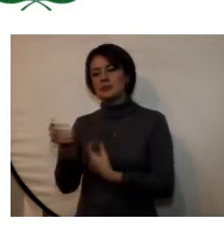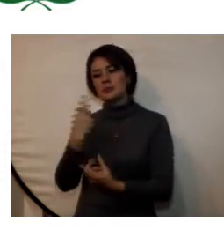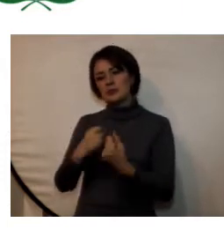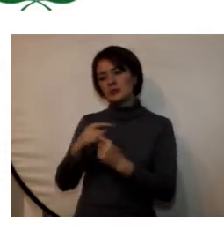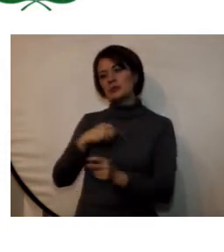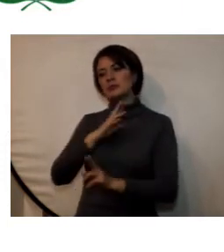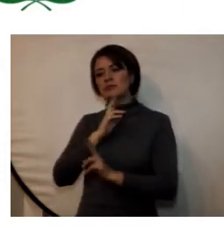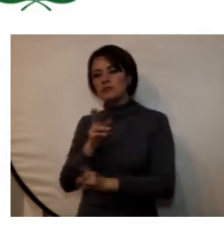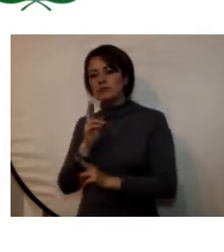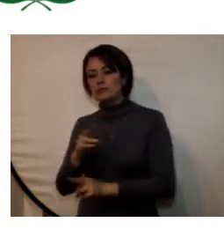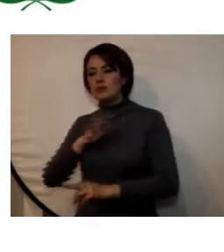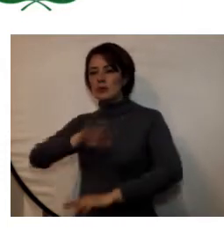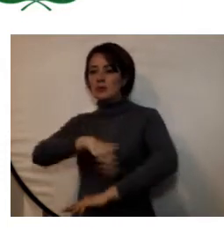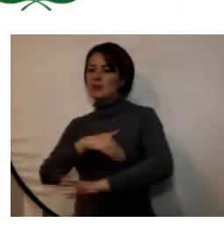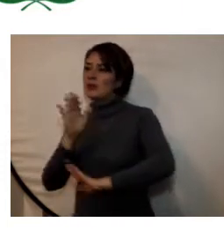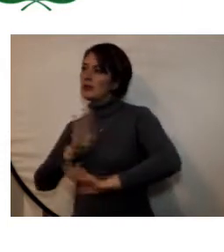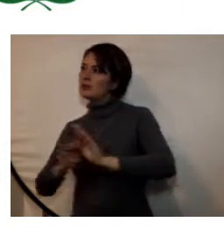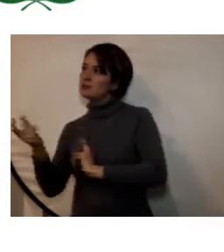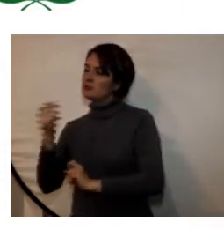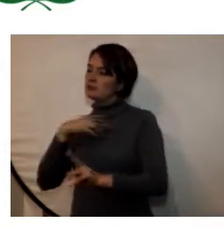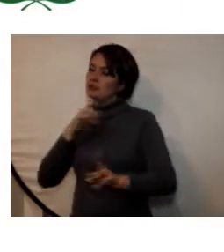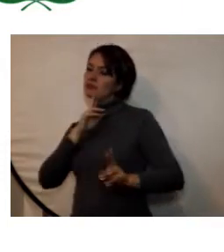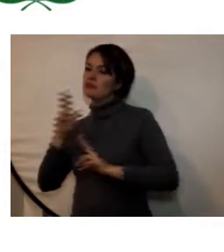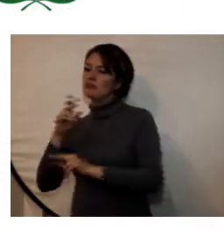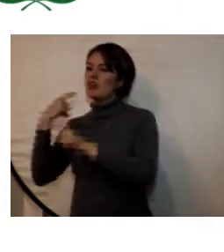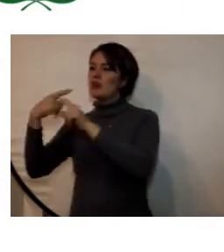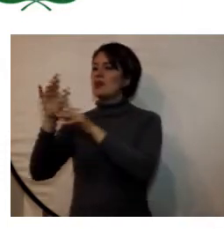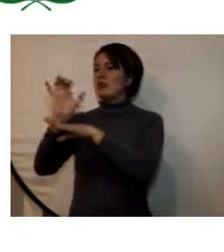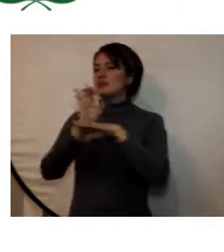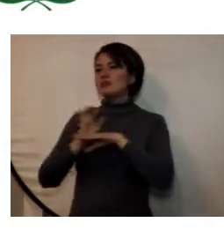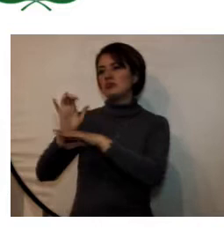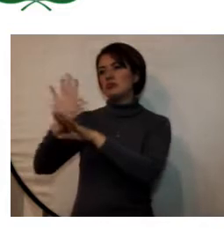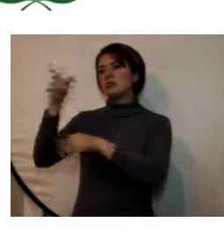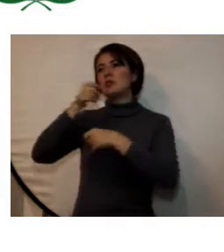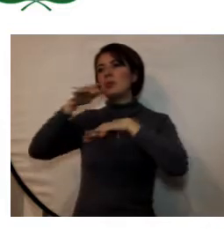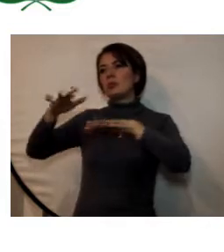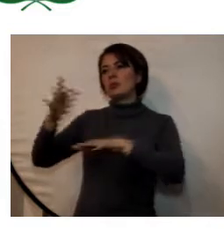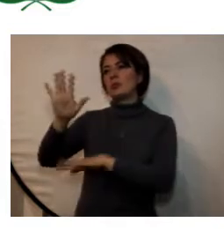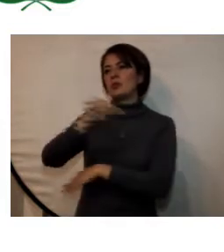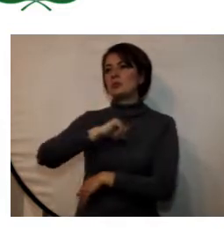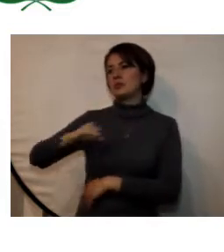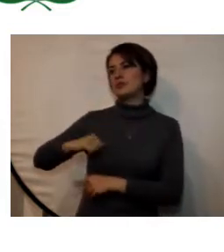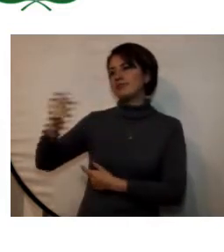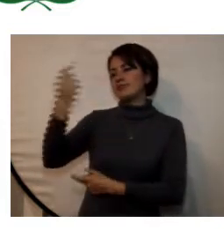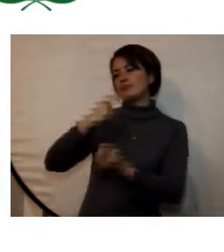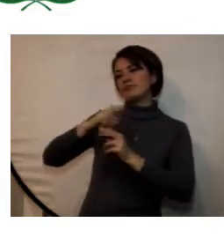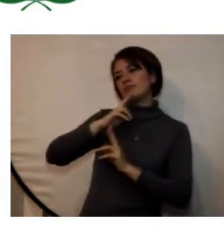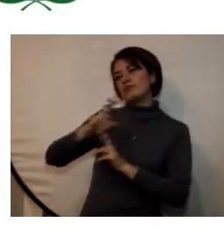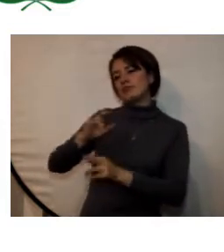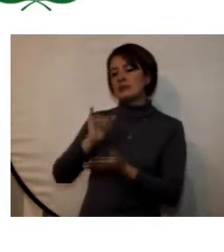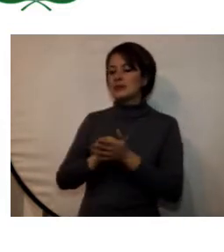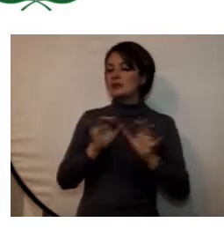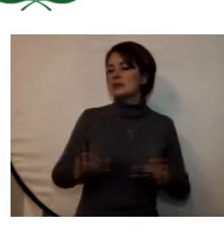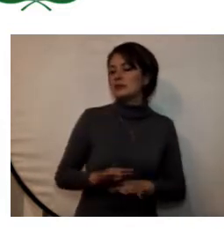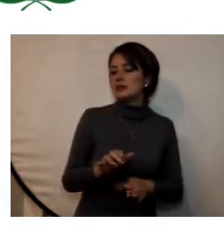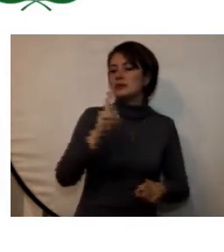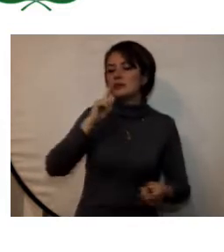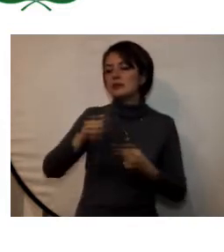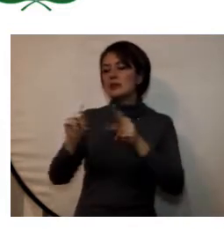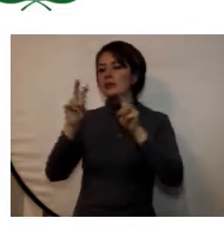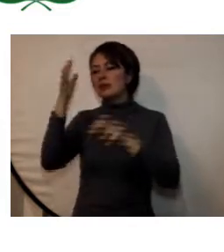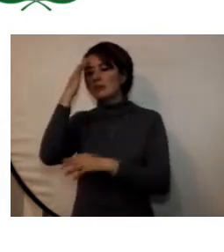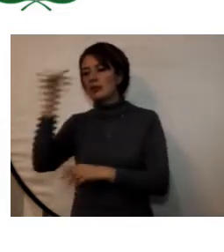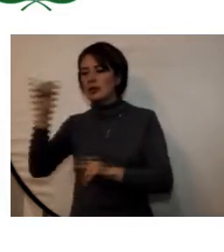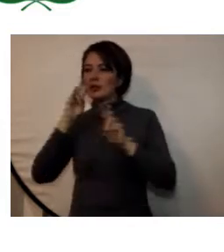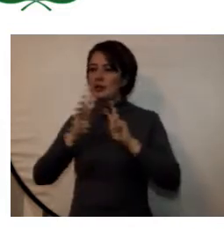requerimientos del ministerio de defensa así como de diferentes dependencias de los sectores público y privado por lo que sus actividades se relacionan con la academia